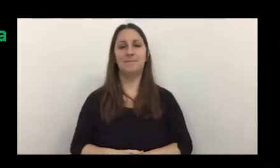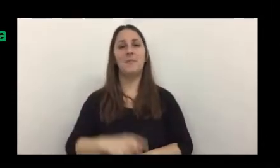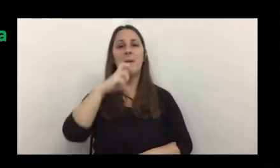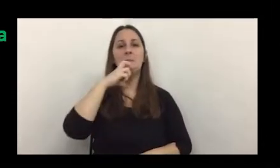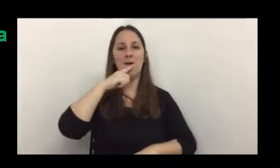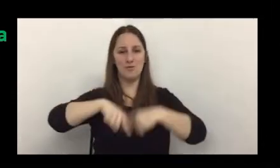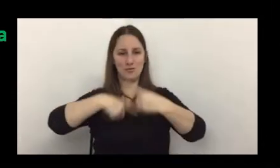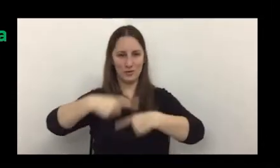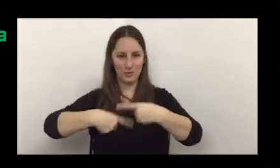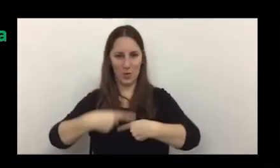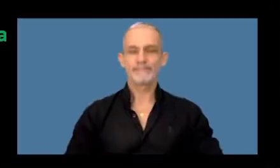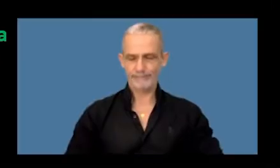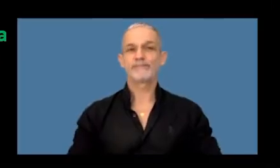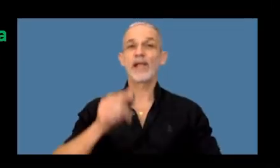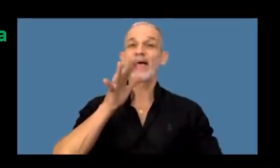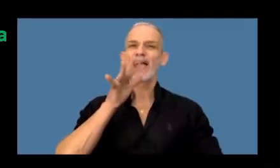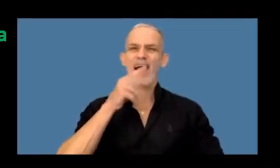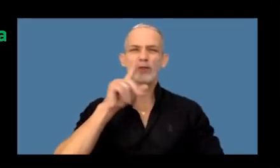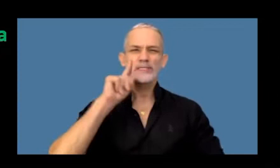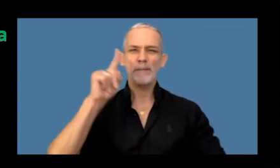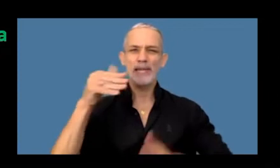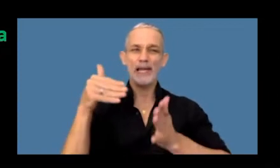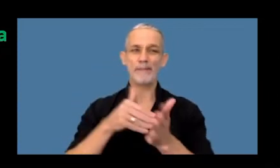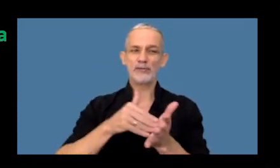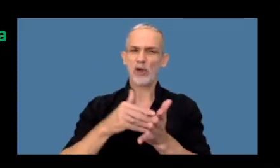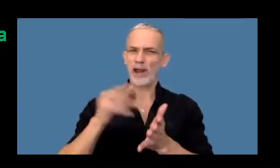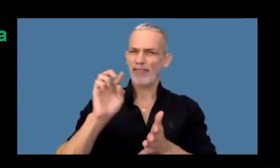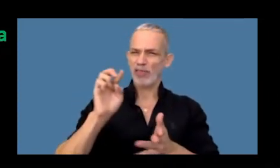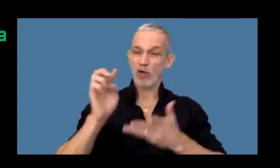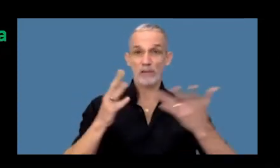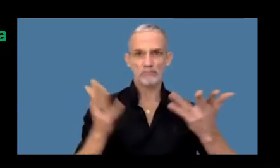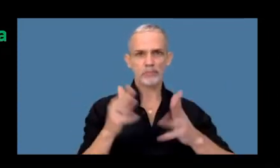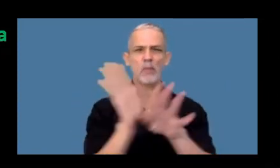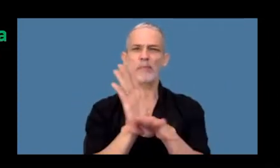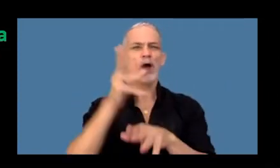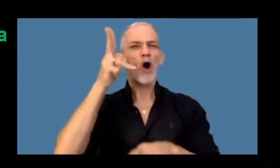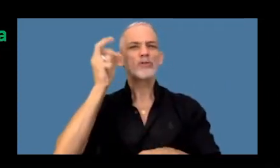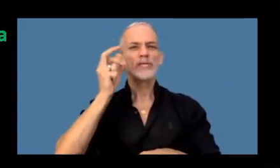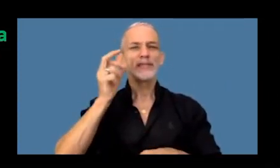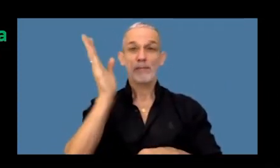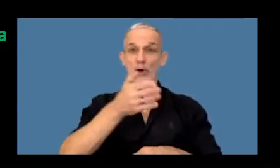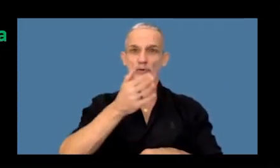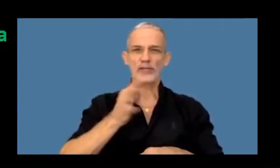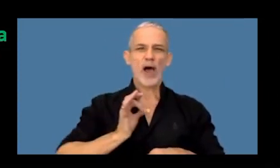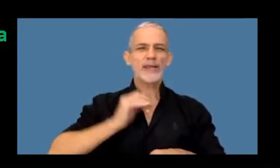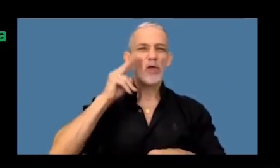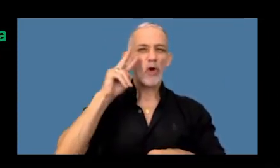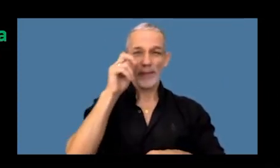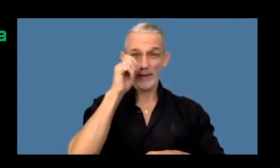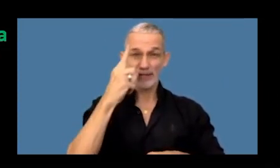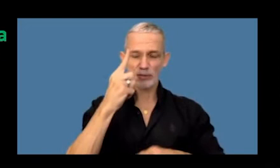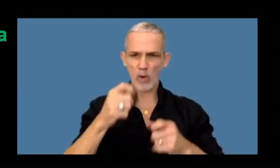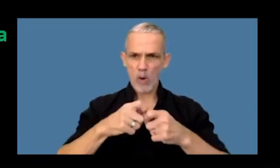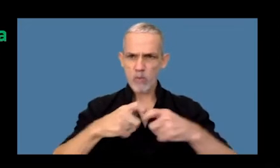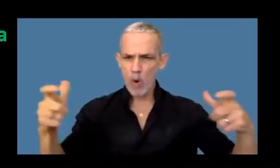ir redondeando yo dije 14 mil millones de dólares un 80% en 2021 fue el crecimiento